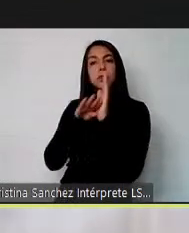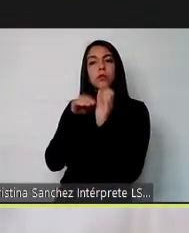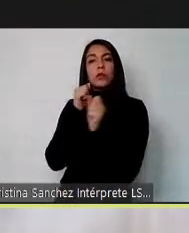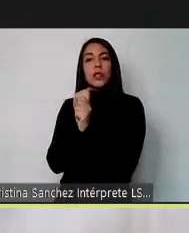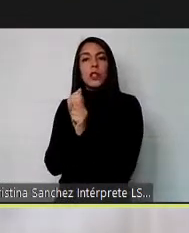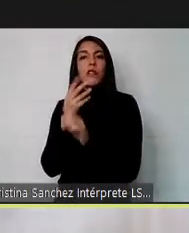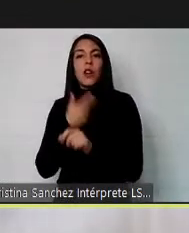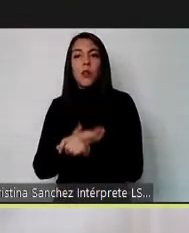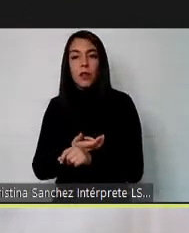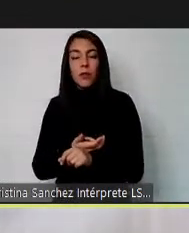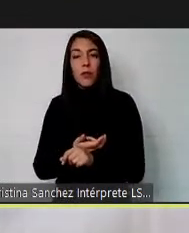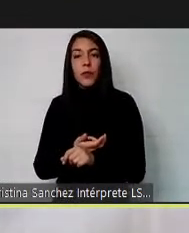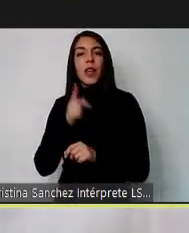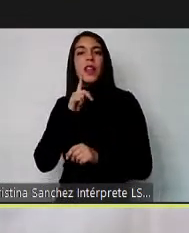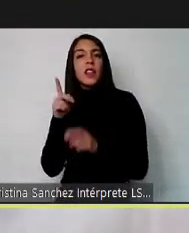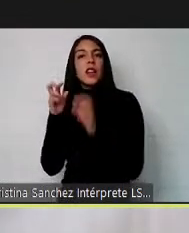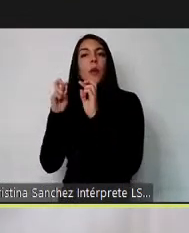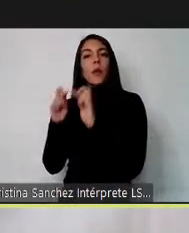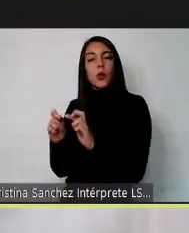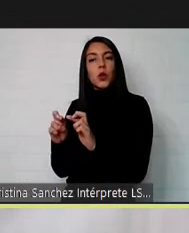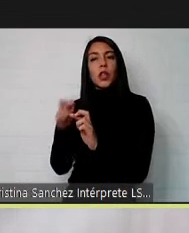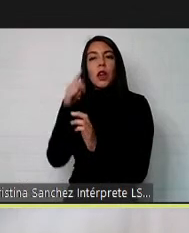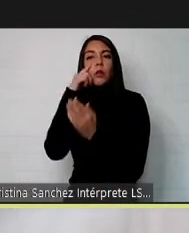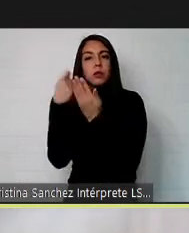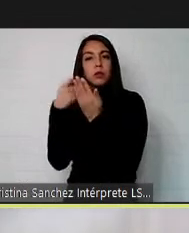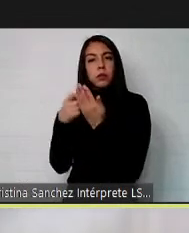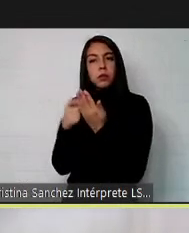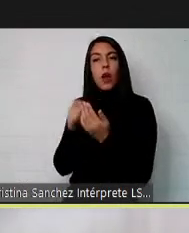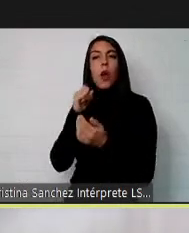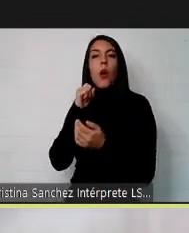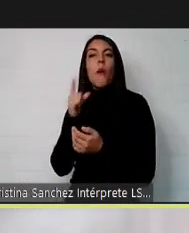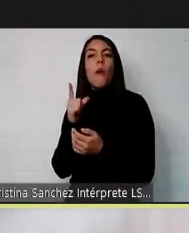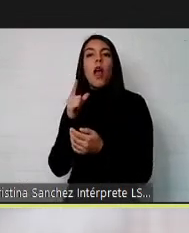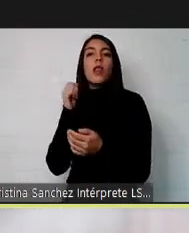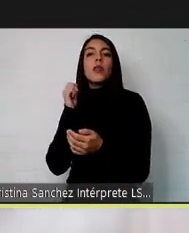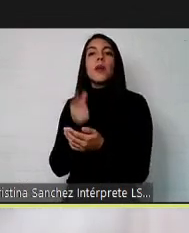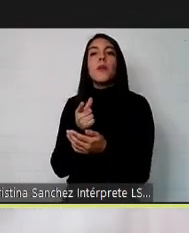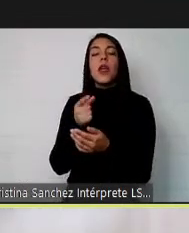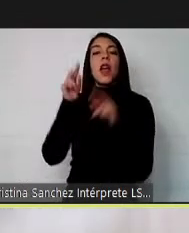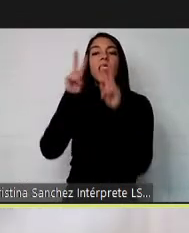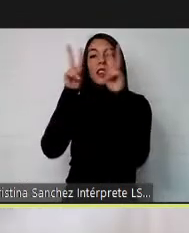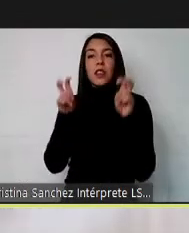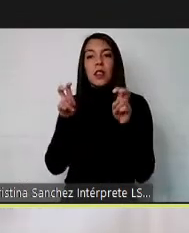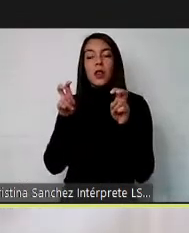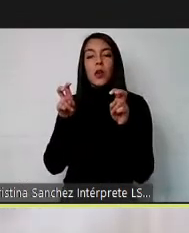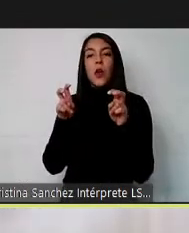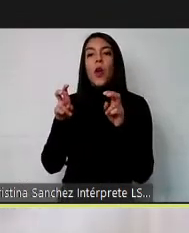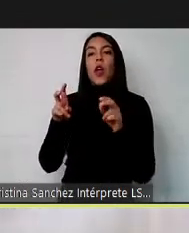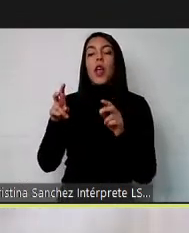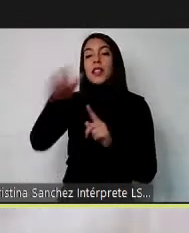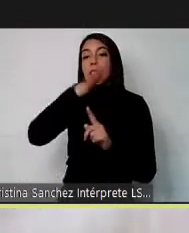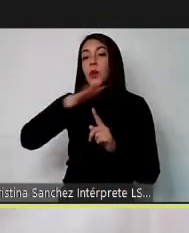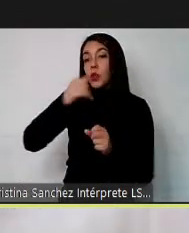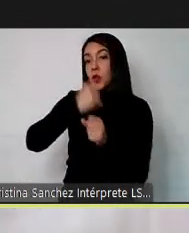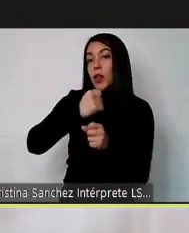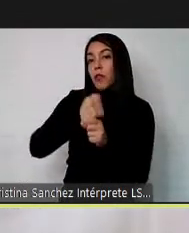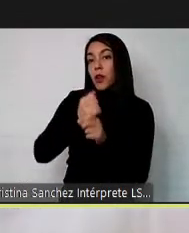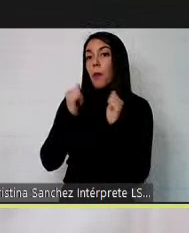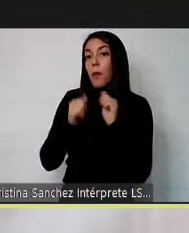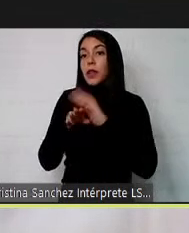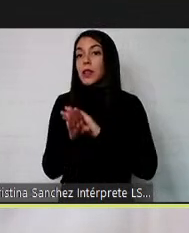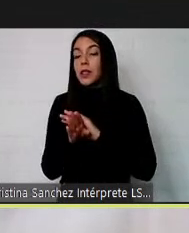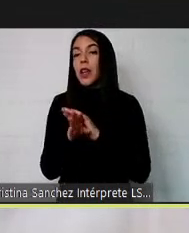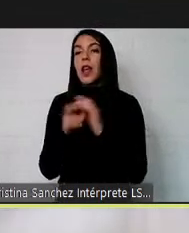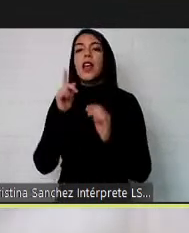las personas tienen la oportunidad de reconocer cuáles son las demandas y contextos laborales a los cuales pueden acceder las personas tienen la